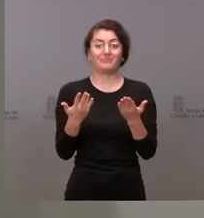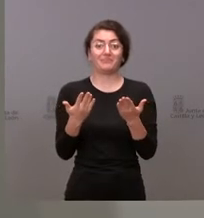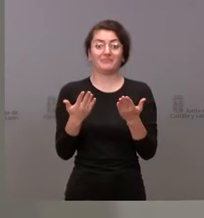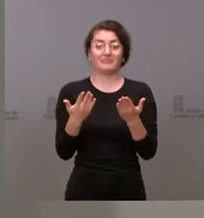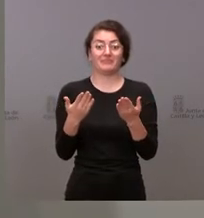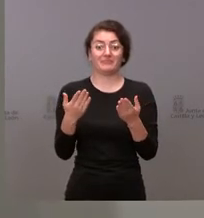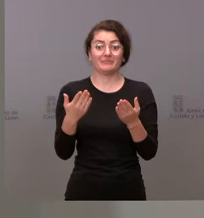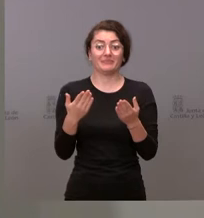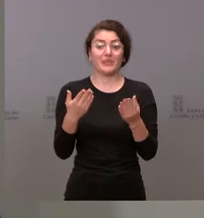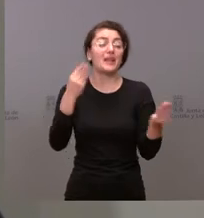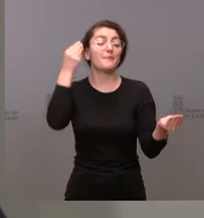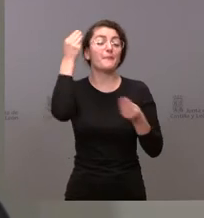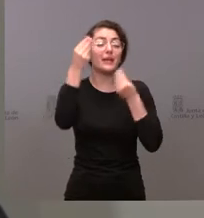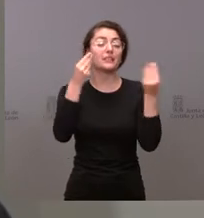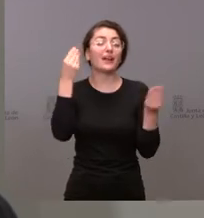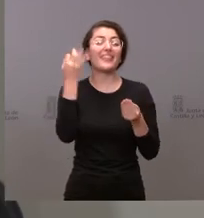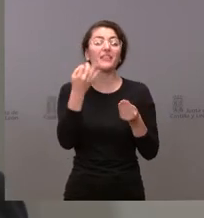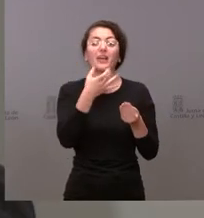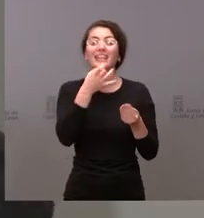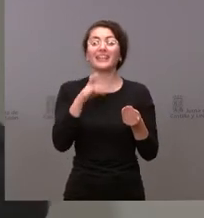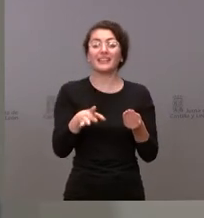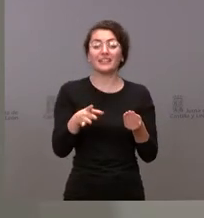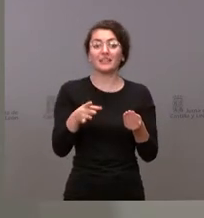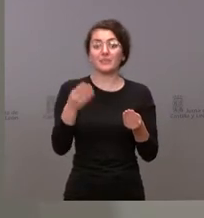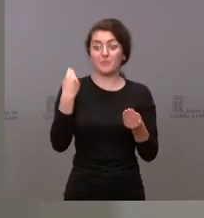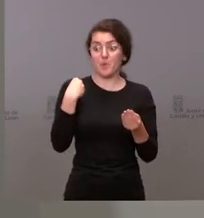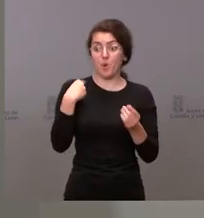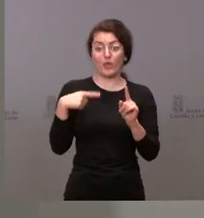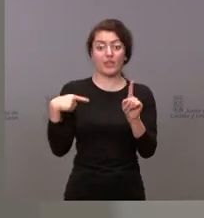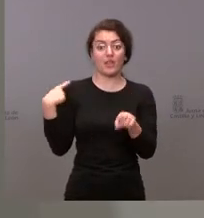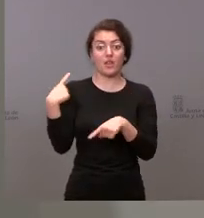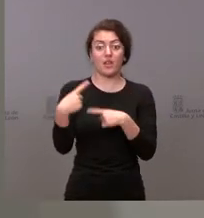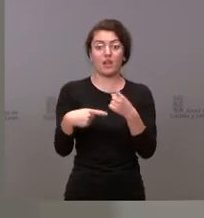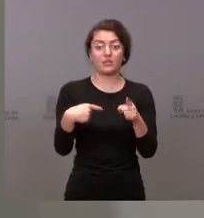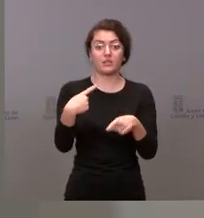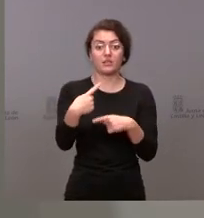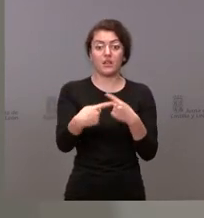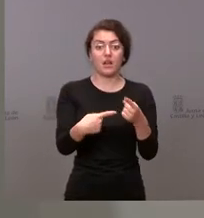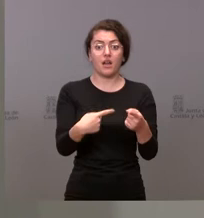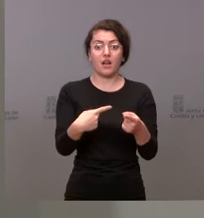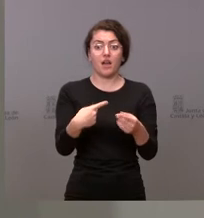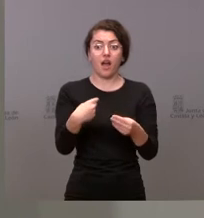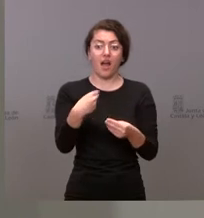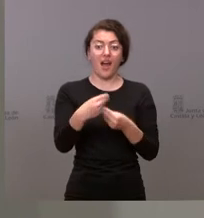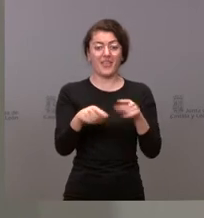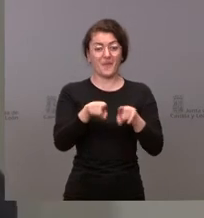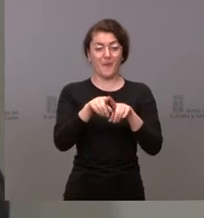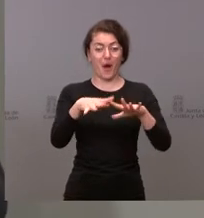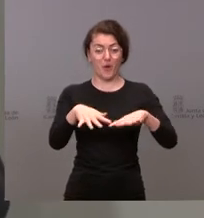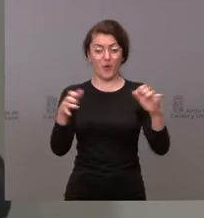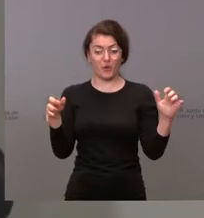son quienes día tras día convierten el hemiciclo de las cortes